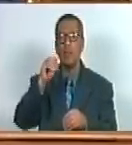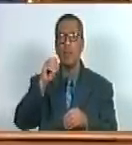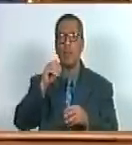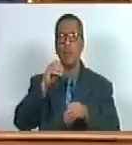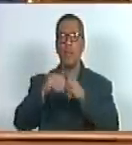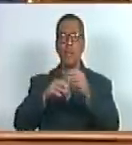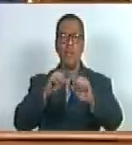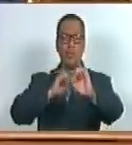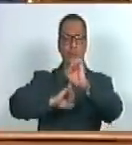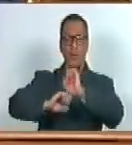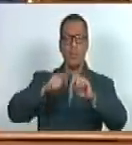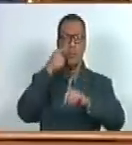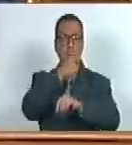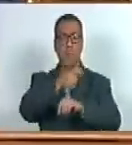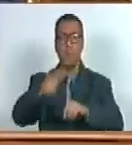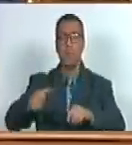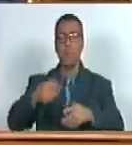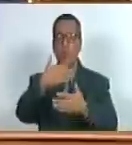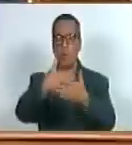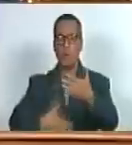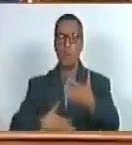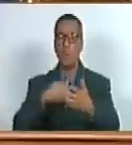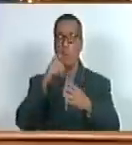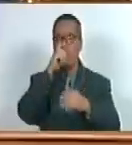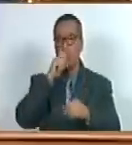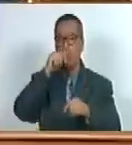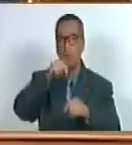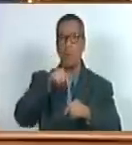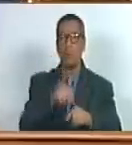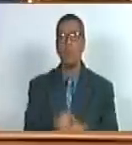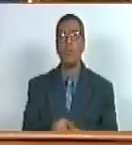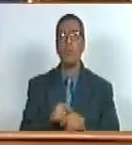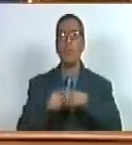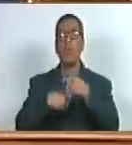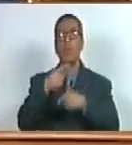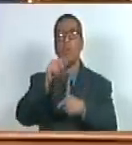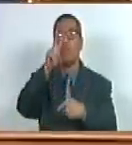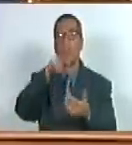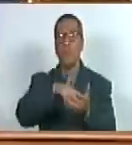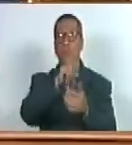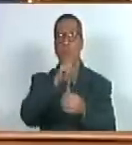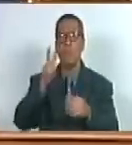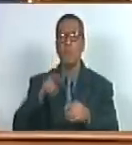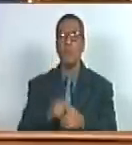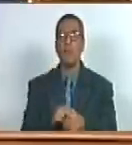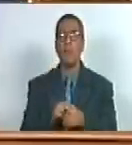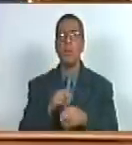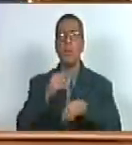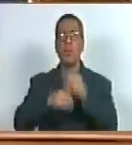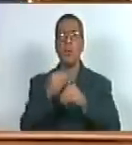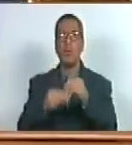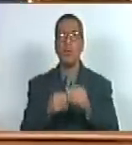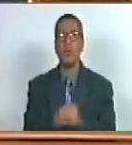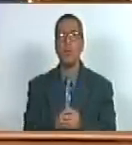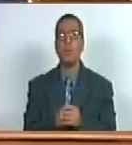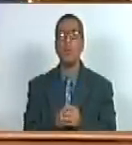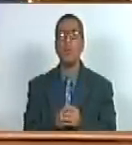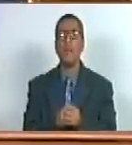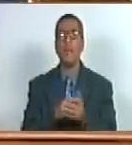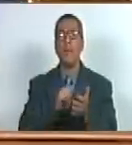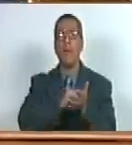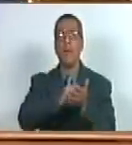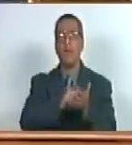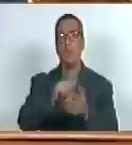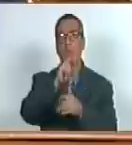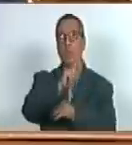pueblo mediante la cual remite el informe anual correspondiente al año dos mil veintidós de conformidad con lo previsto en el